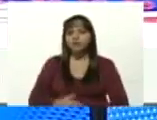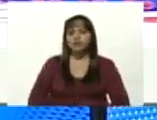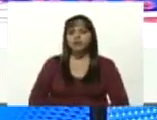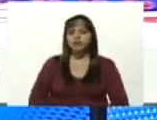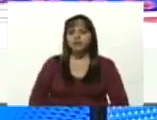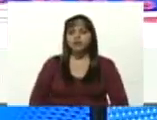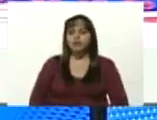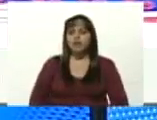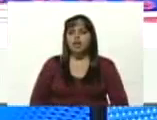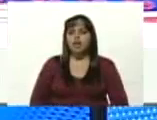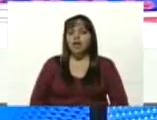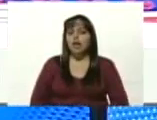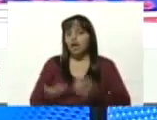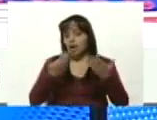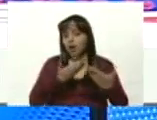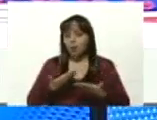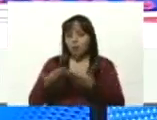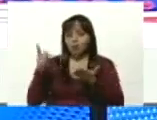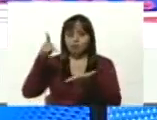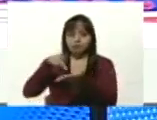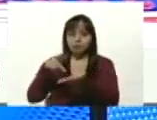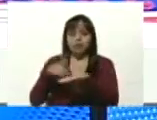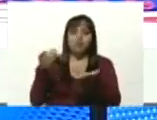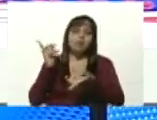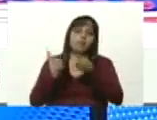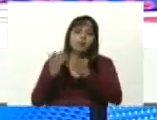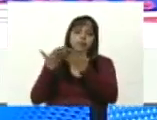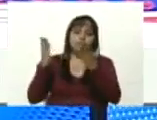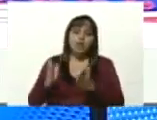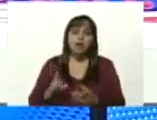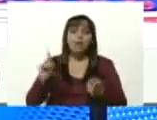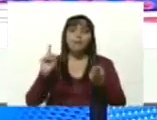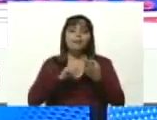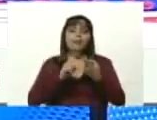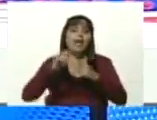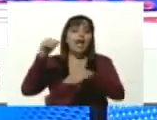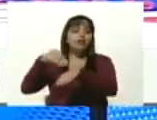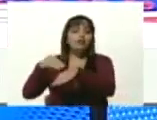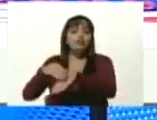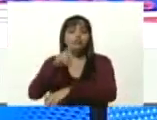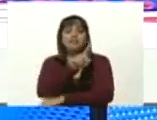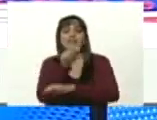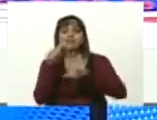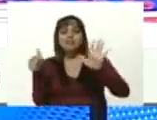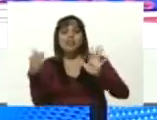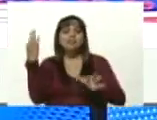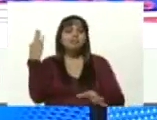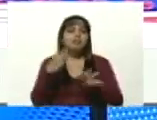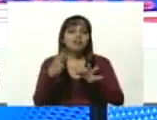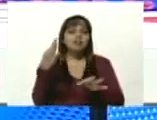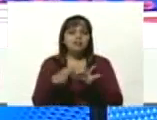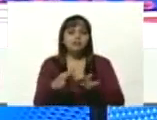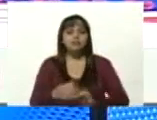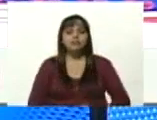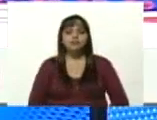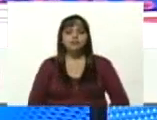presenciales por parte de los estudiantes correcto primer anuncio 16 de septiembre